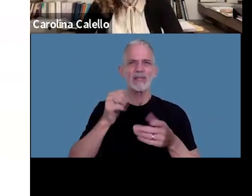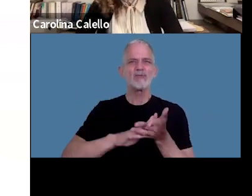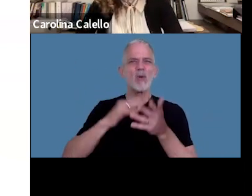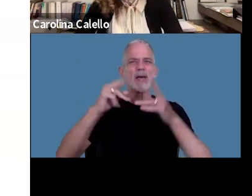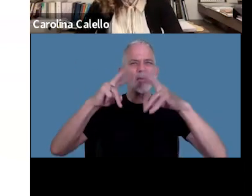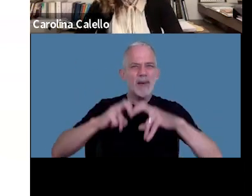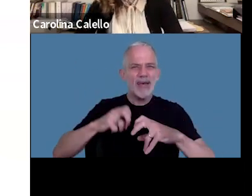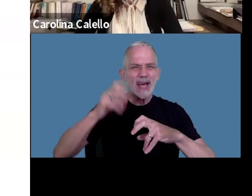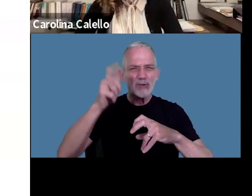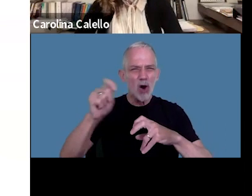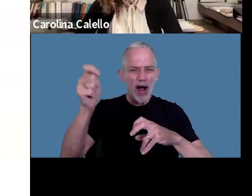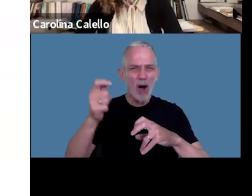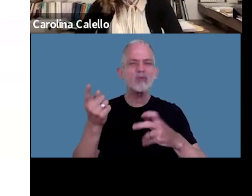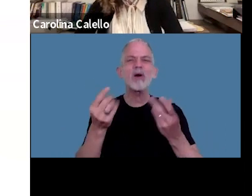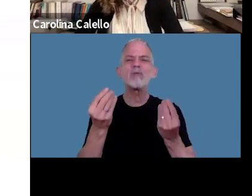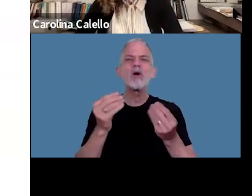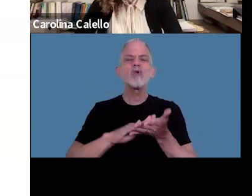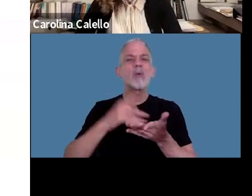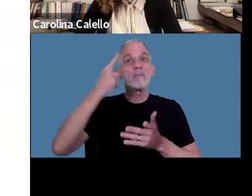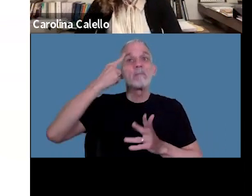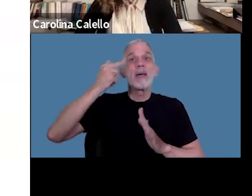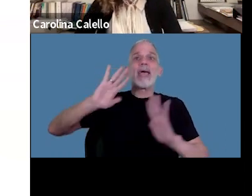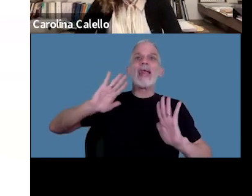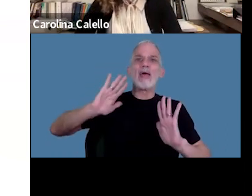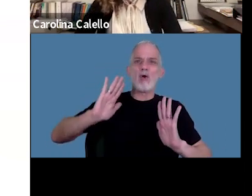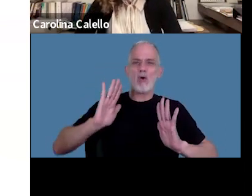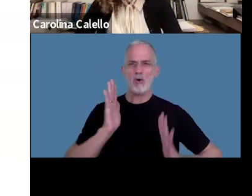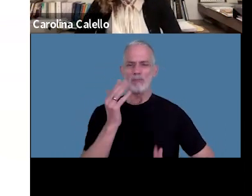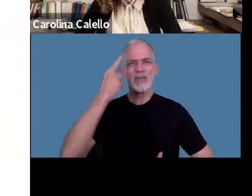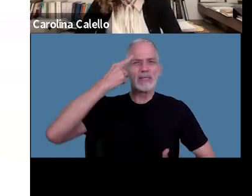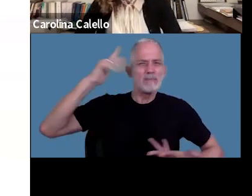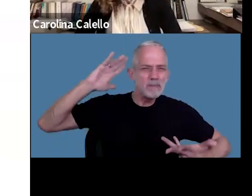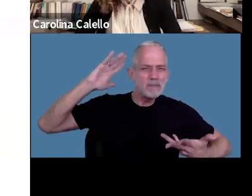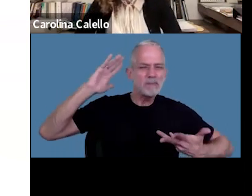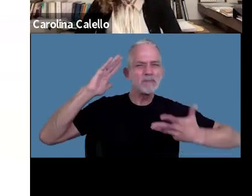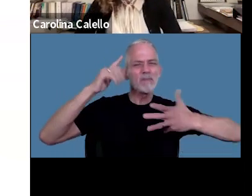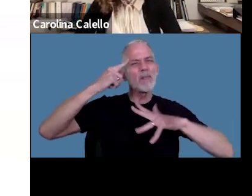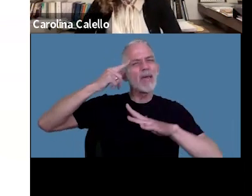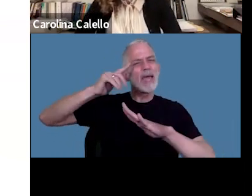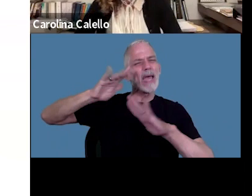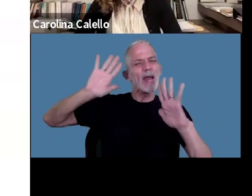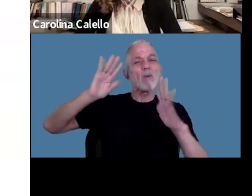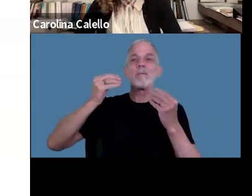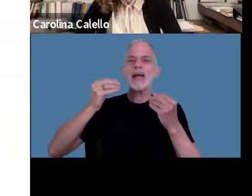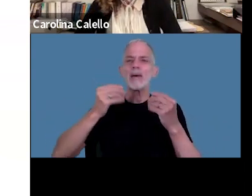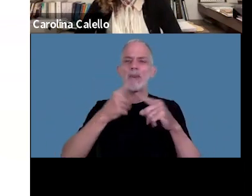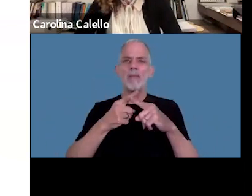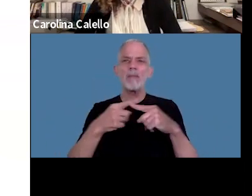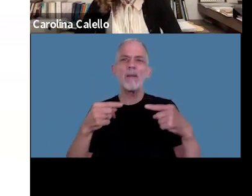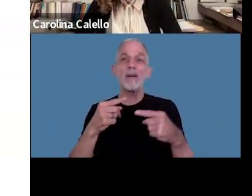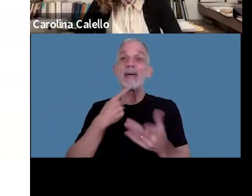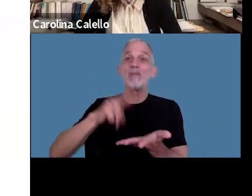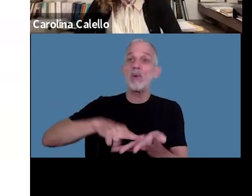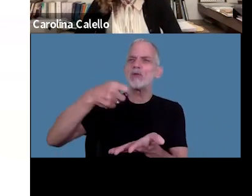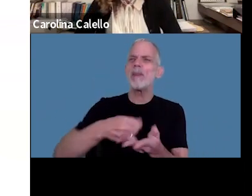es con relación a las presunciones tanto a las presunciones para determinar la materia imponible